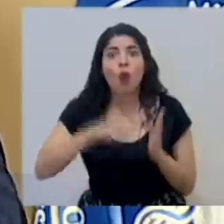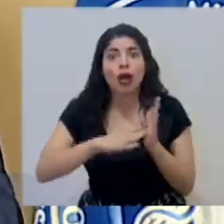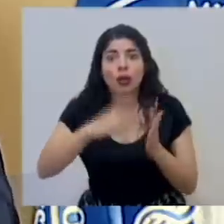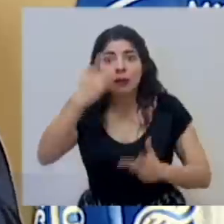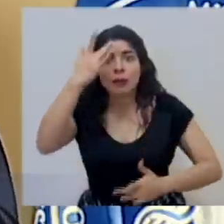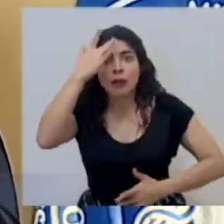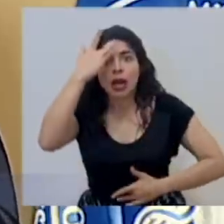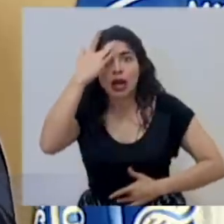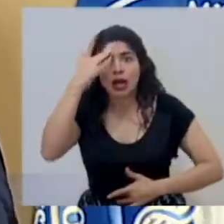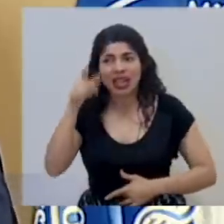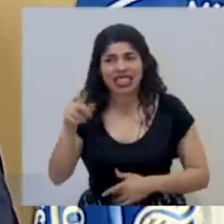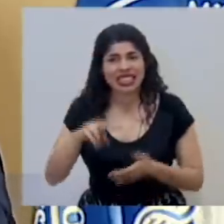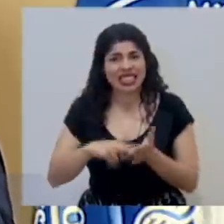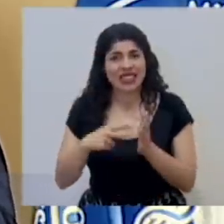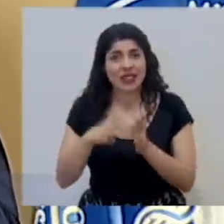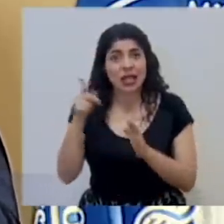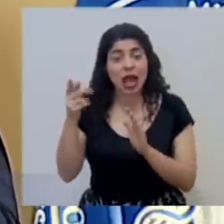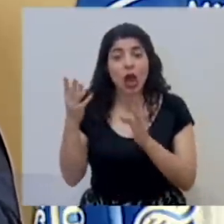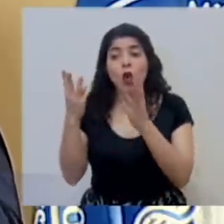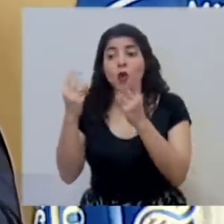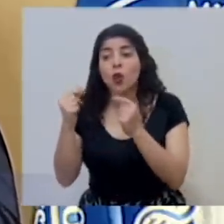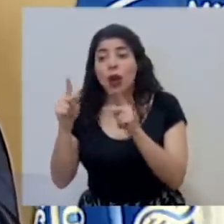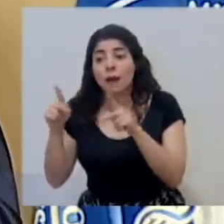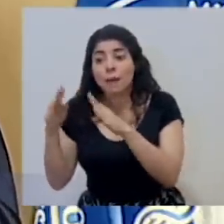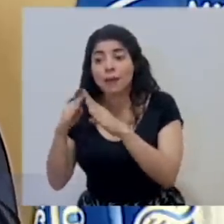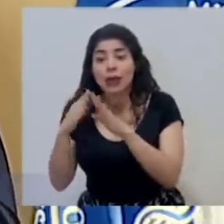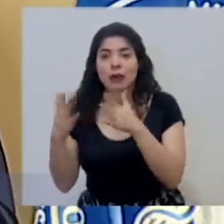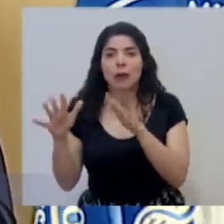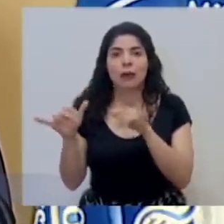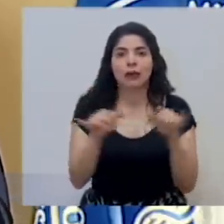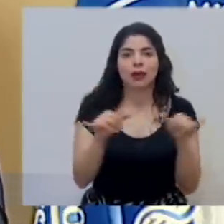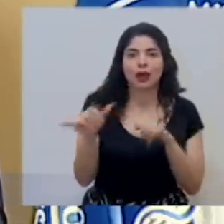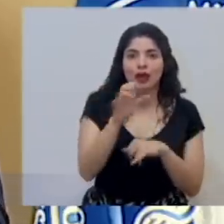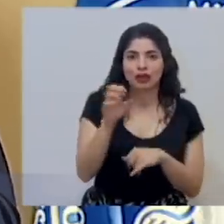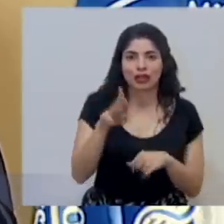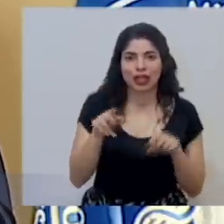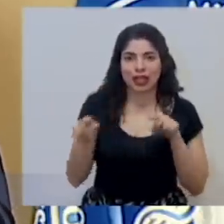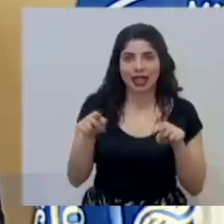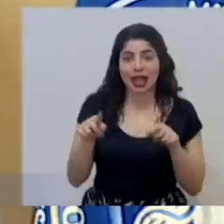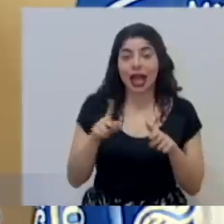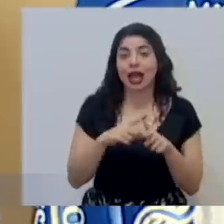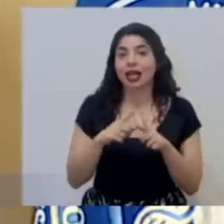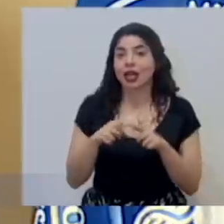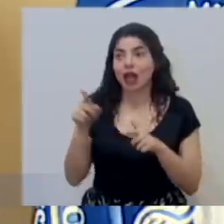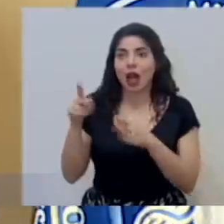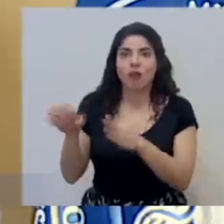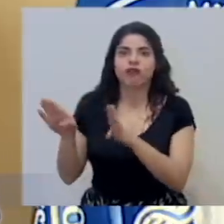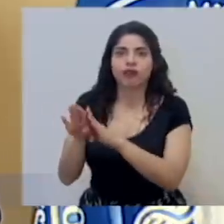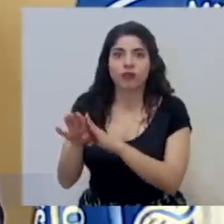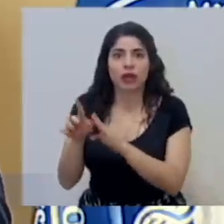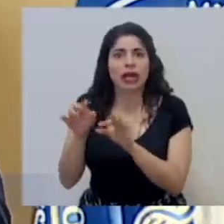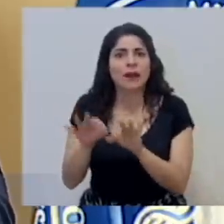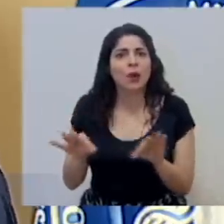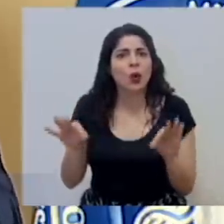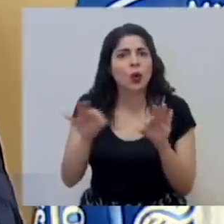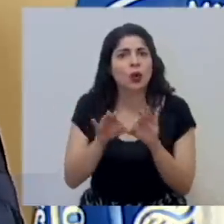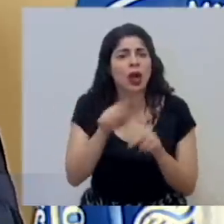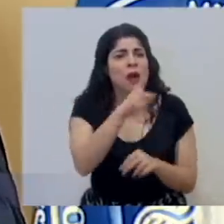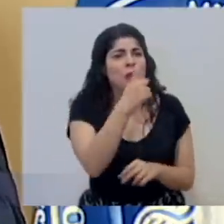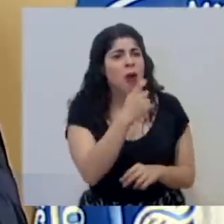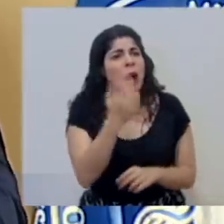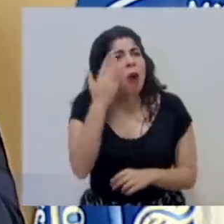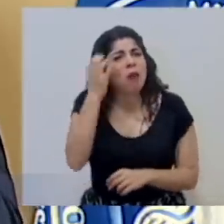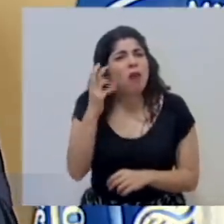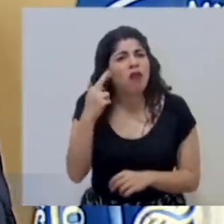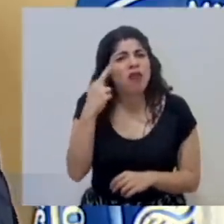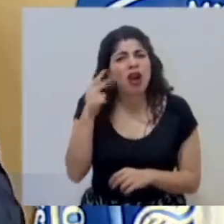casos. Y estamos hablando de una escala similar a la de Costa Rica. Entonces, es importantísimo, porque cuando uno pregunta ¿a qué se